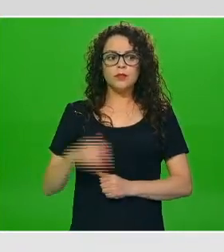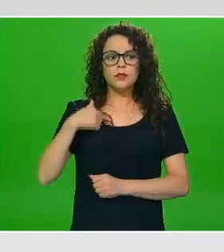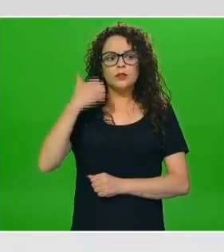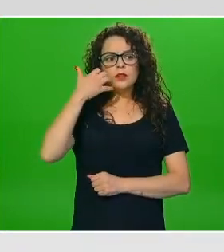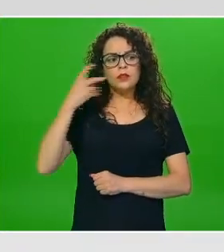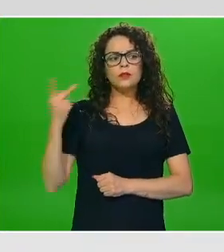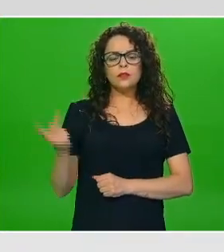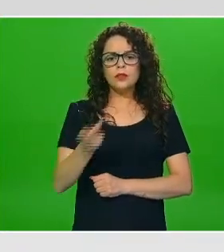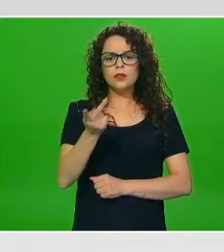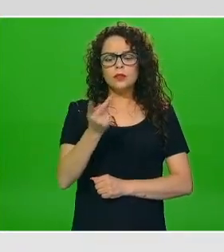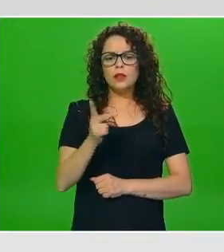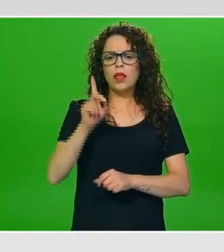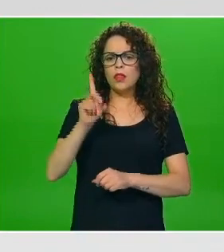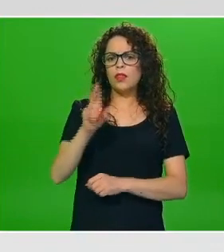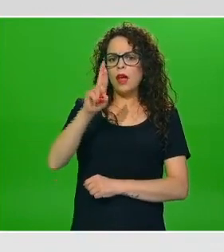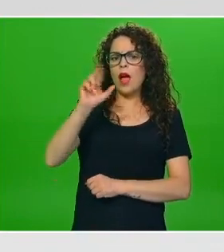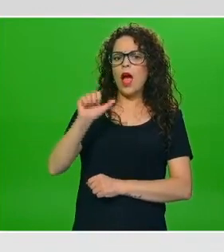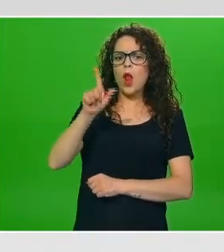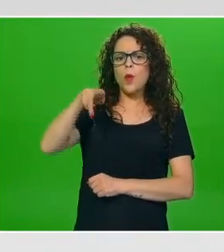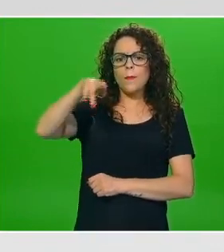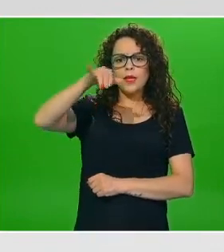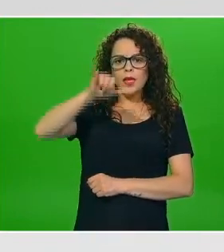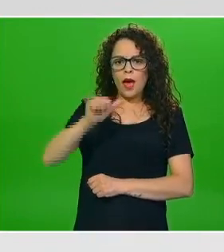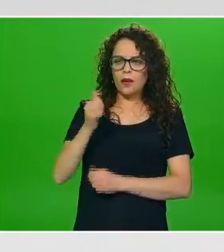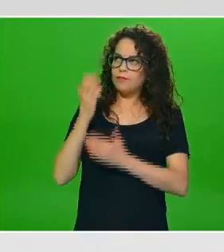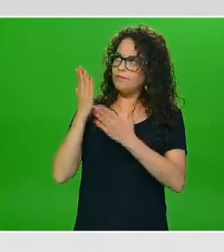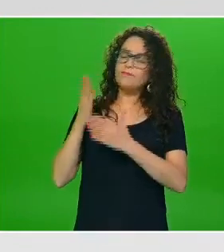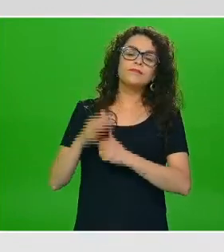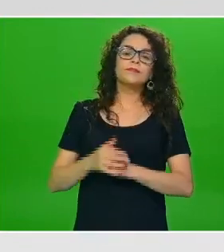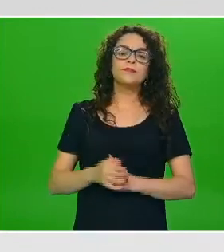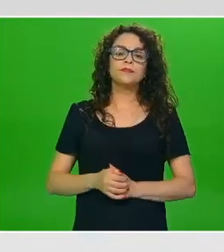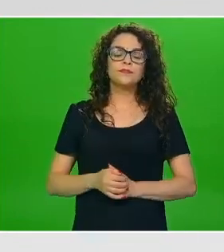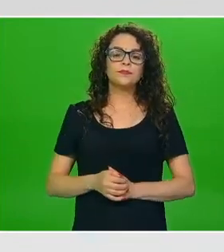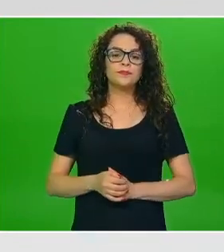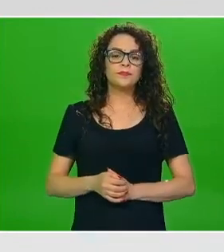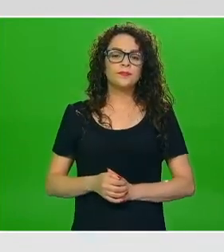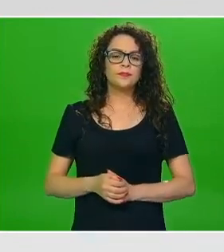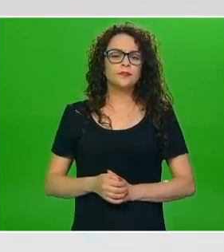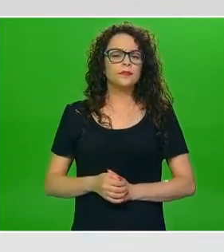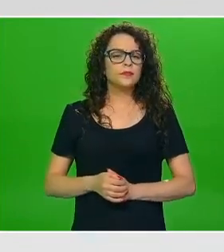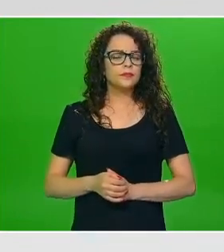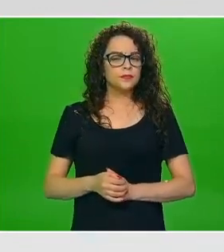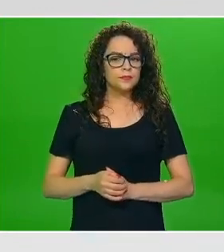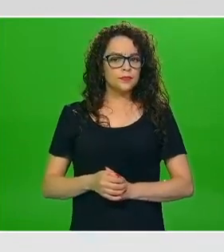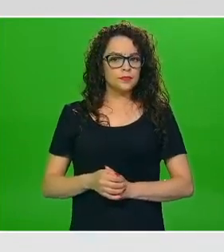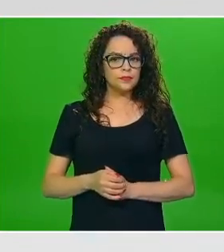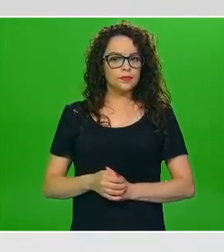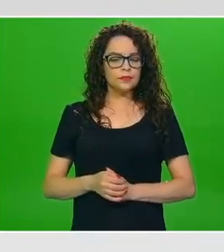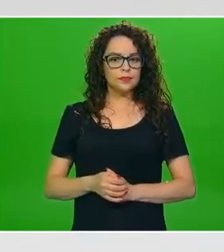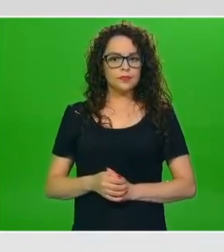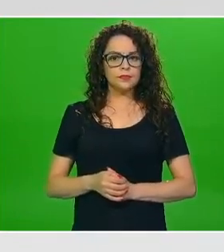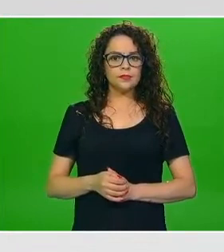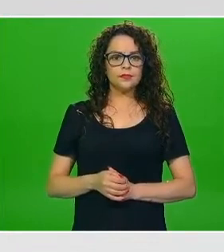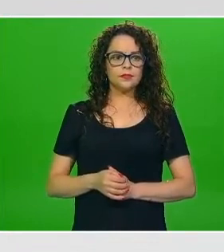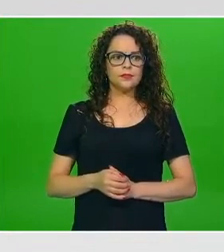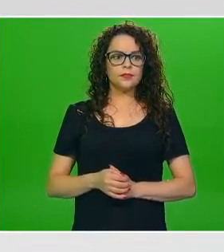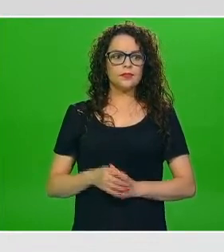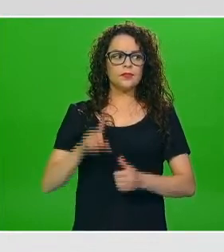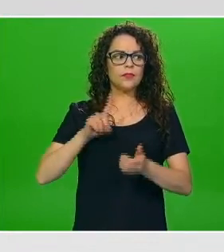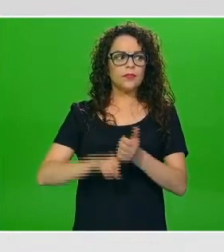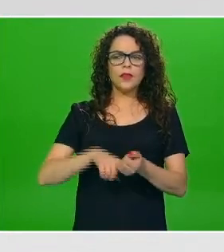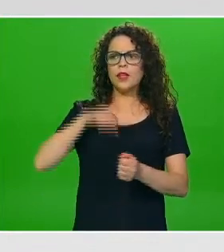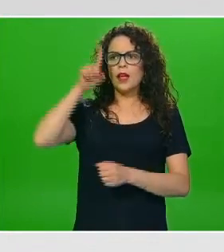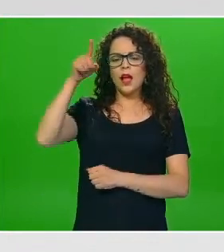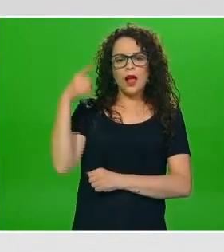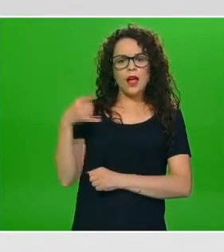preguntar al doctor Alomía por favor ¿qué efectos puede tener la decisión que ha tenido el estado de Campeche